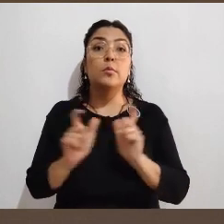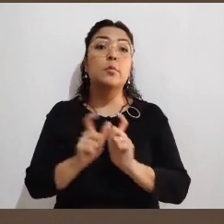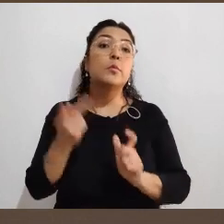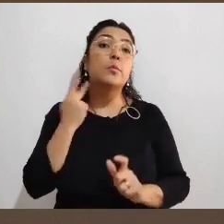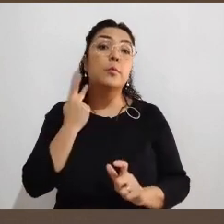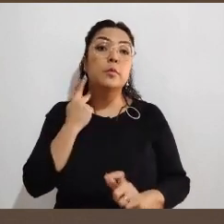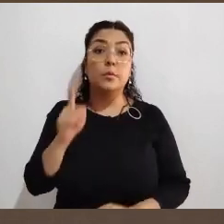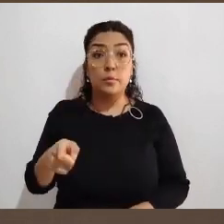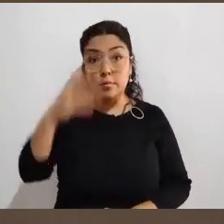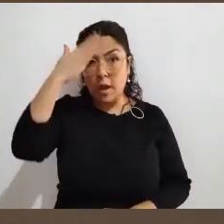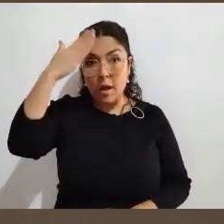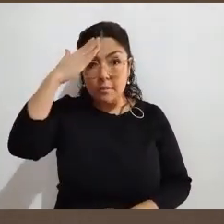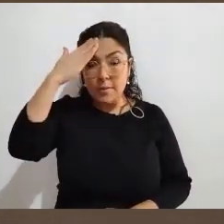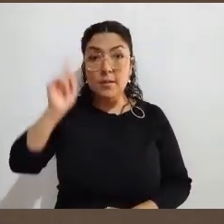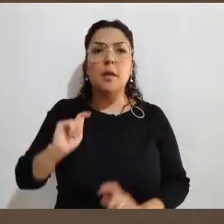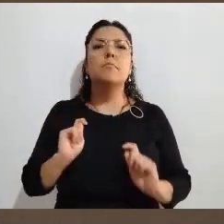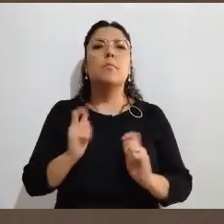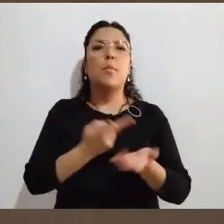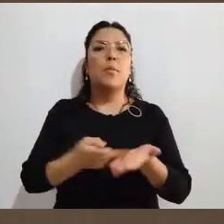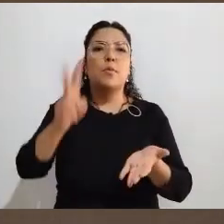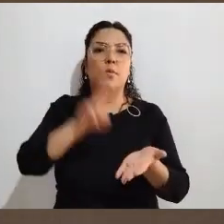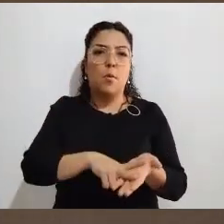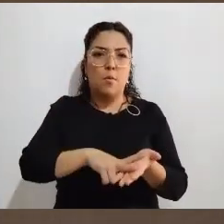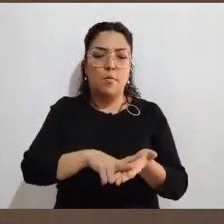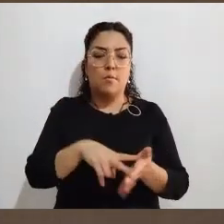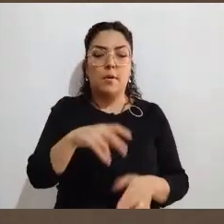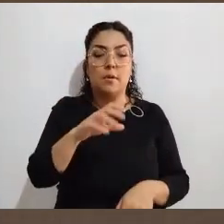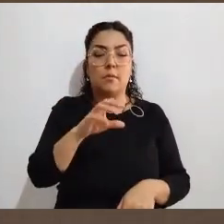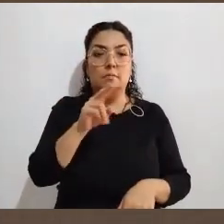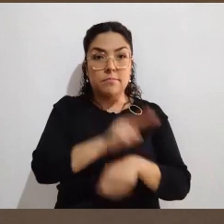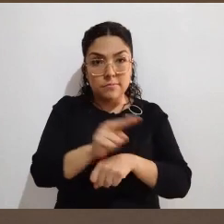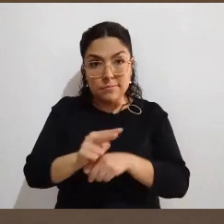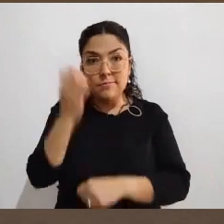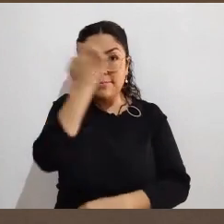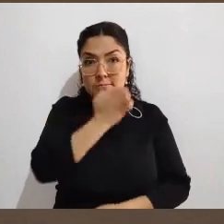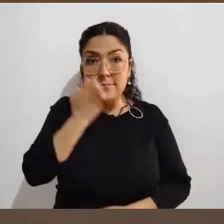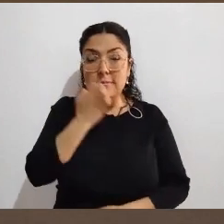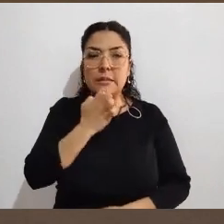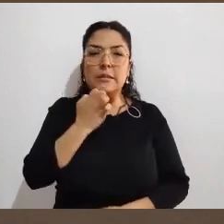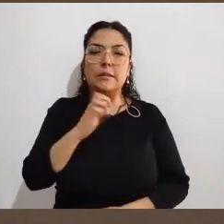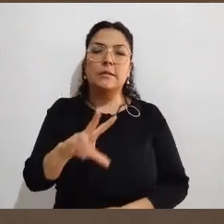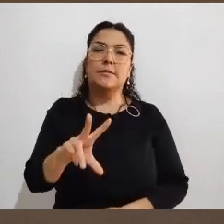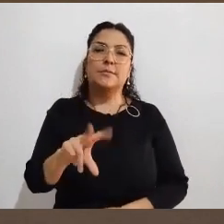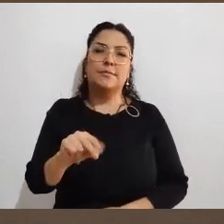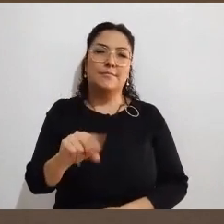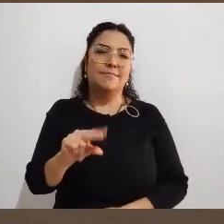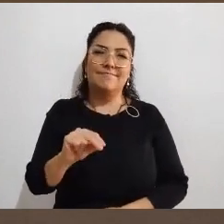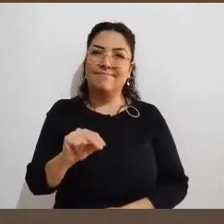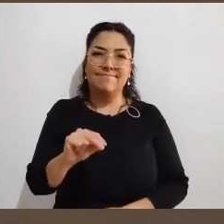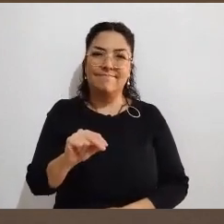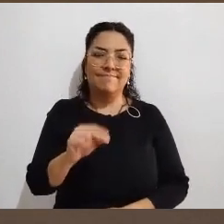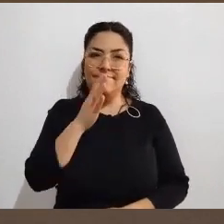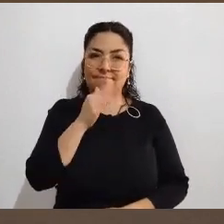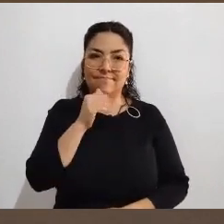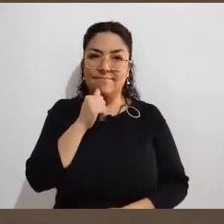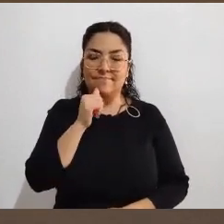Porque una característica del observador electoral es su imparcialidad, su objetividad, el estar neutro